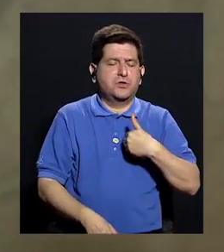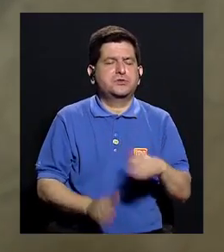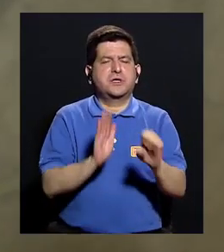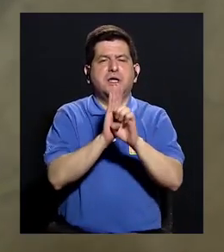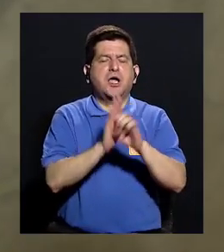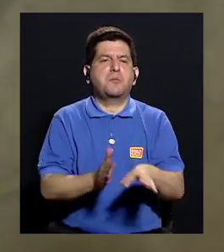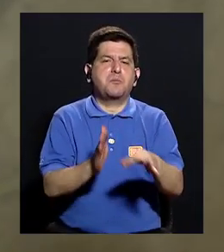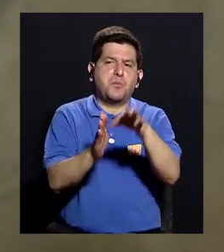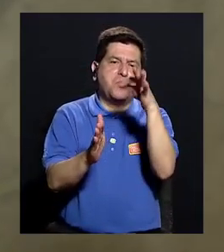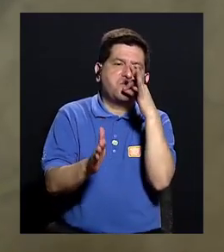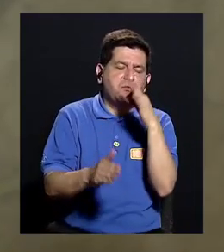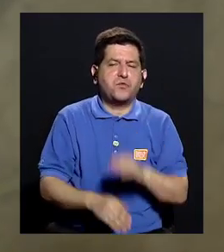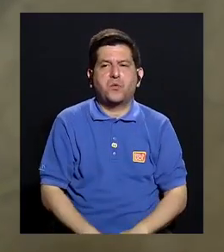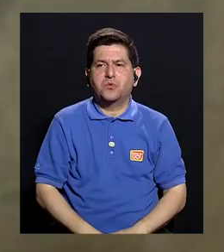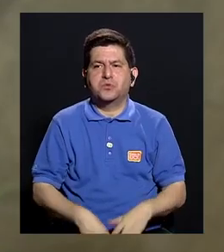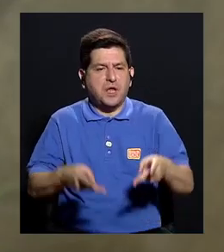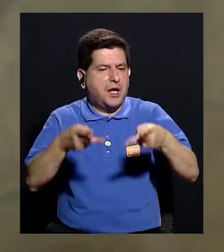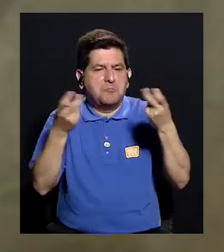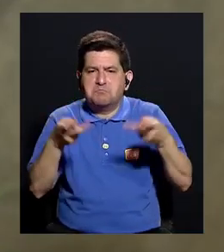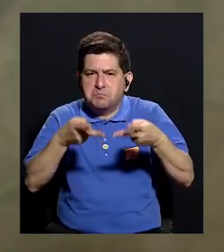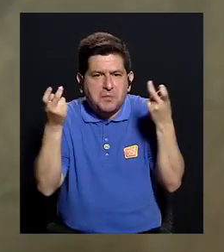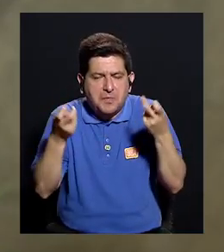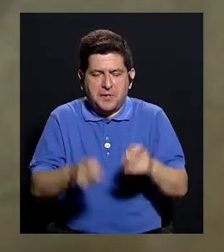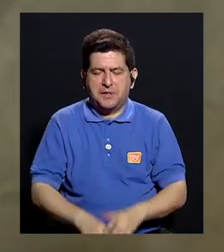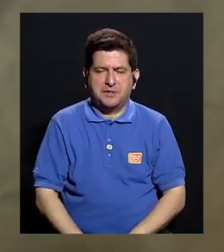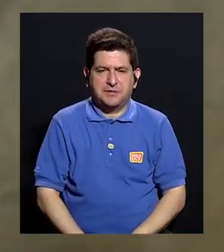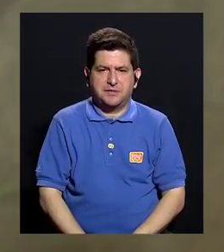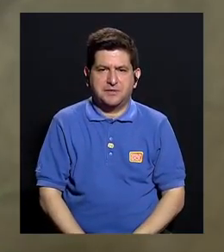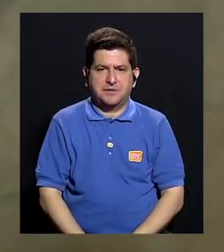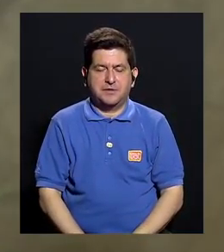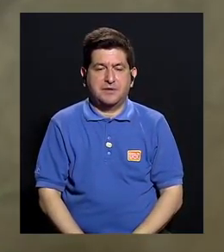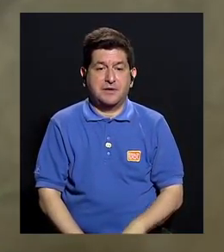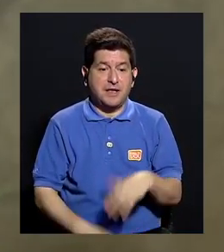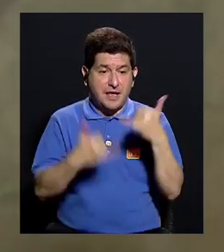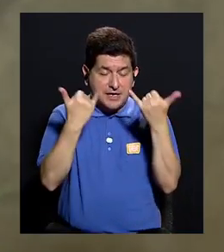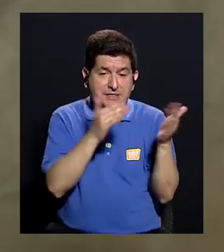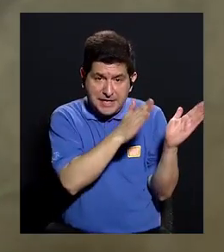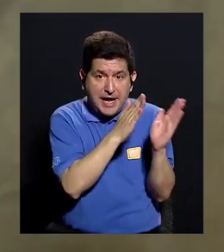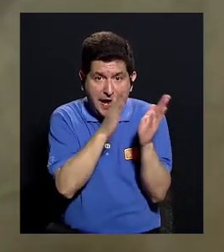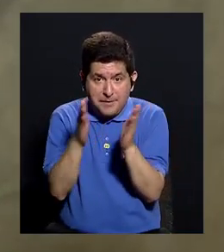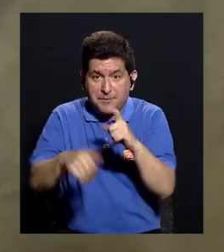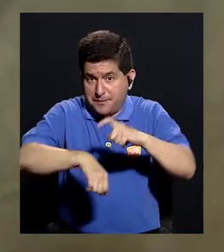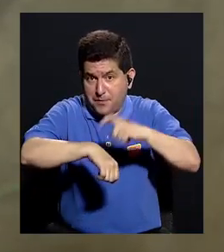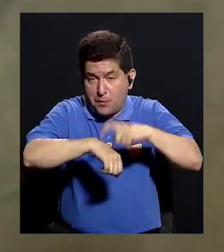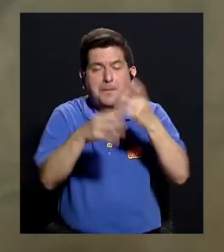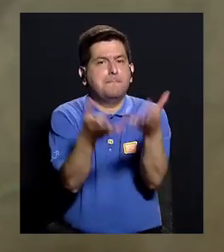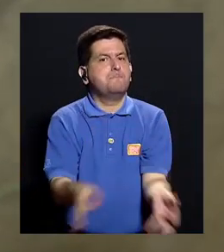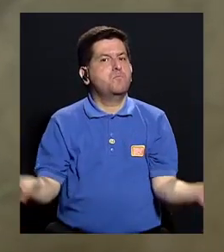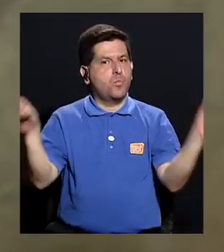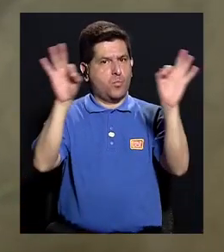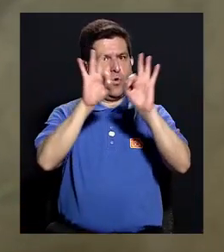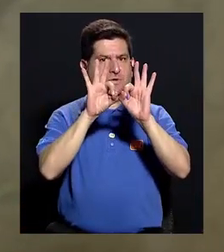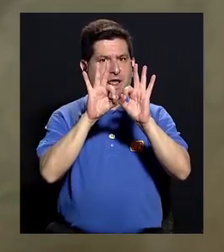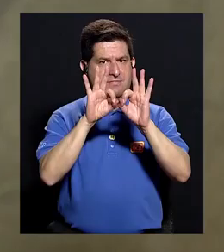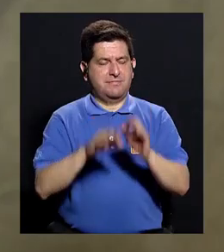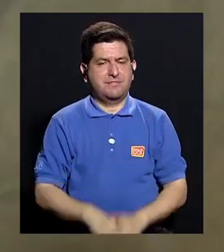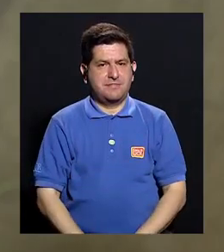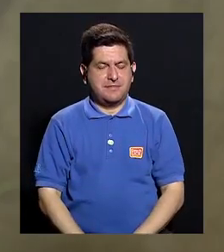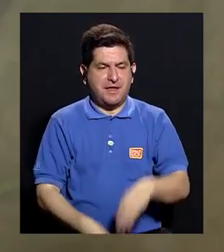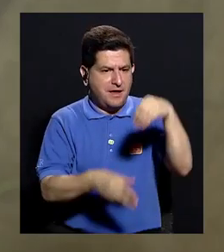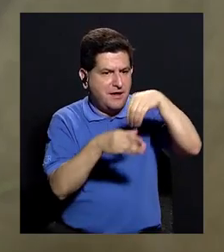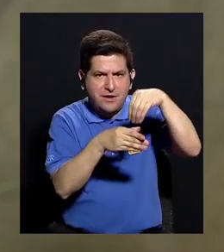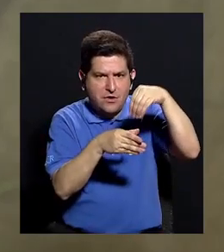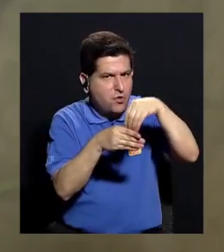Hablemos de frutas, vegetales, por ejemplo, que son libres de gluten por naturaleza. Entonces, a la hora de prepararlos, es muy importante que